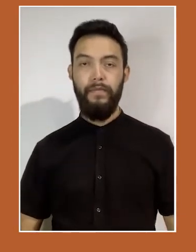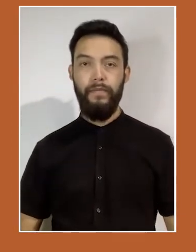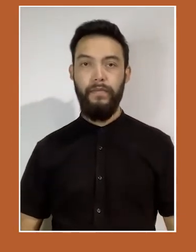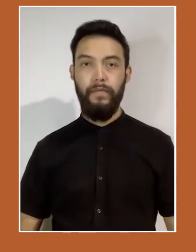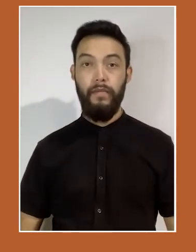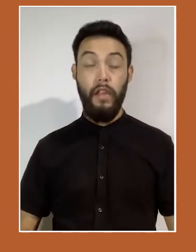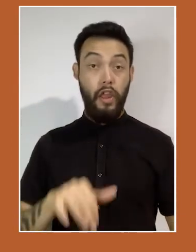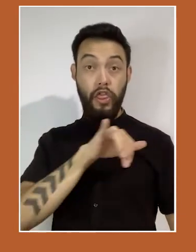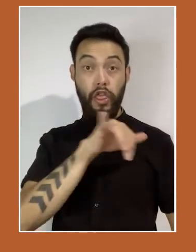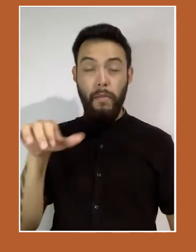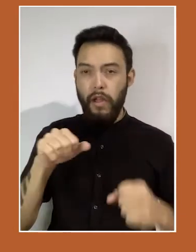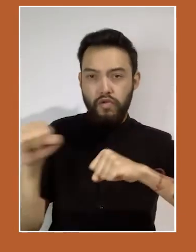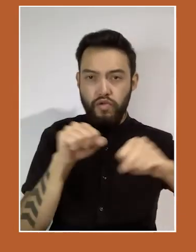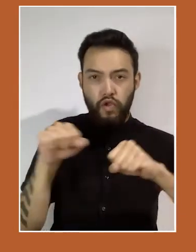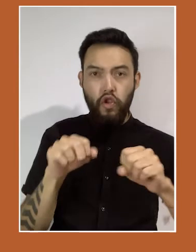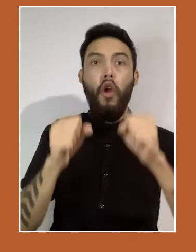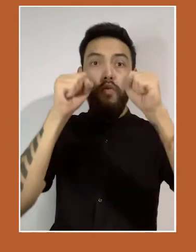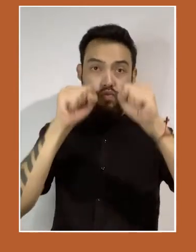movimientos.